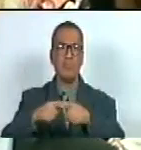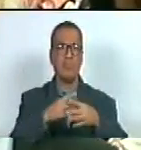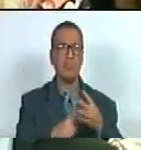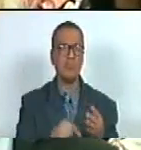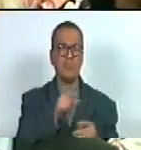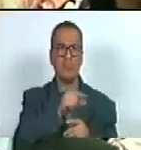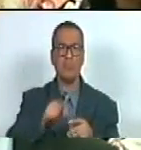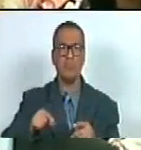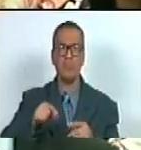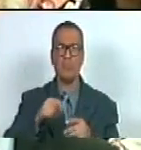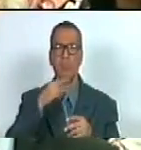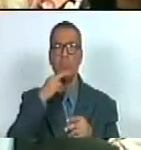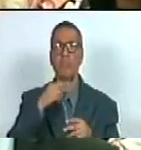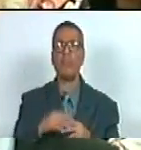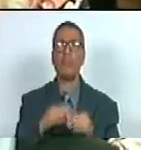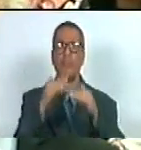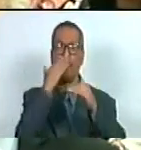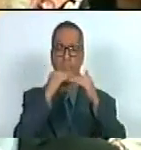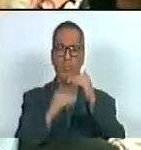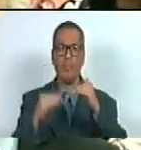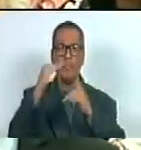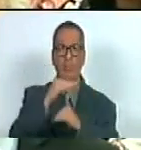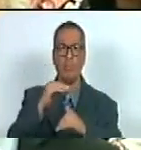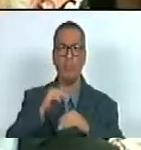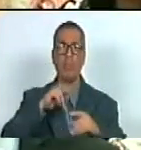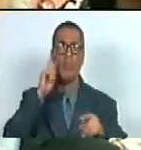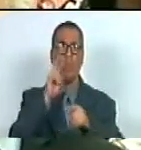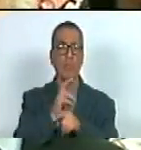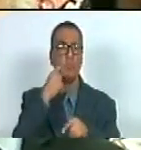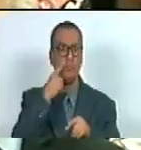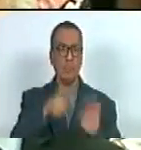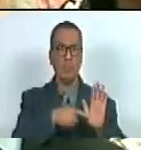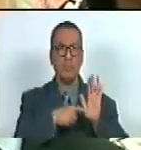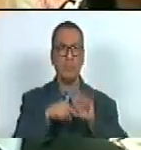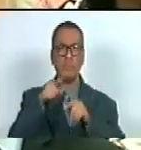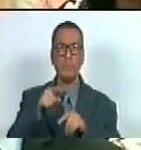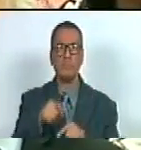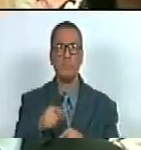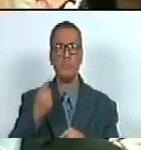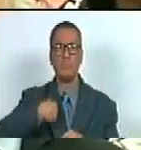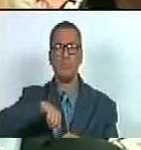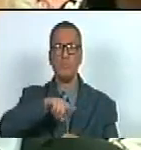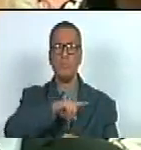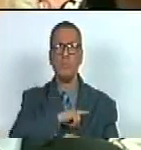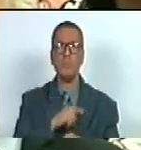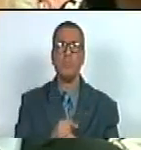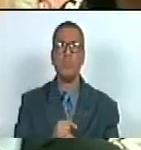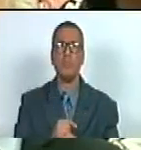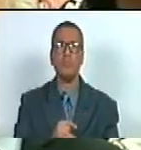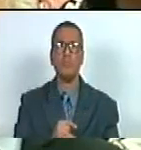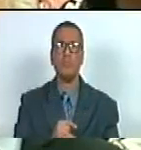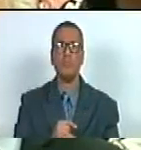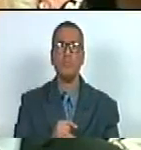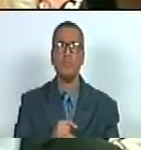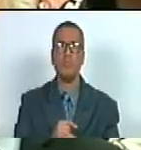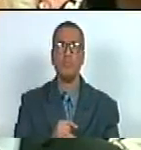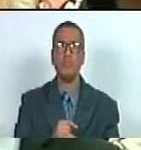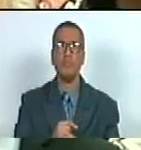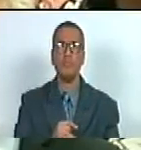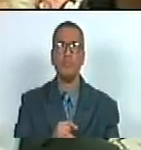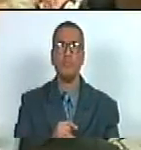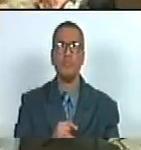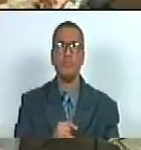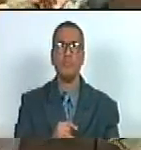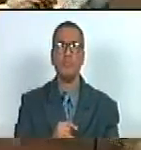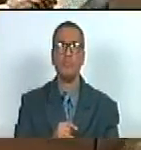de clase pero además es una violencia simbólica nos calamos nos calamos cuando